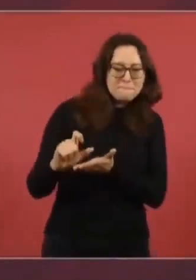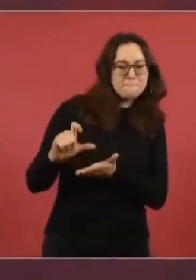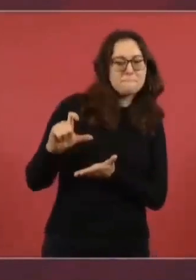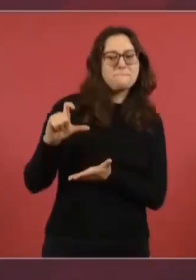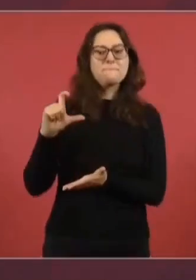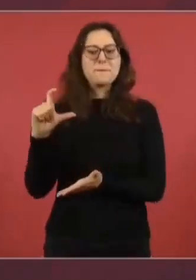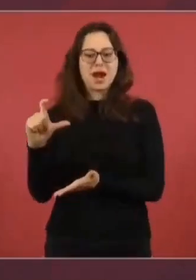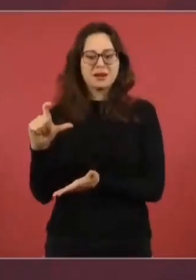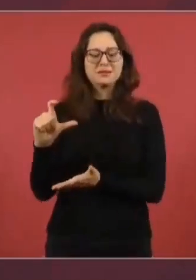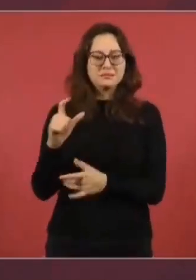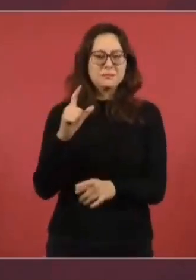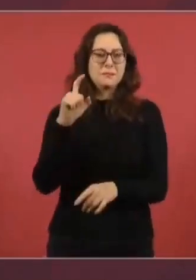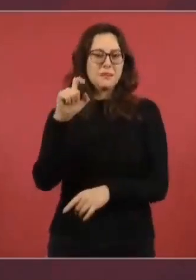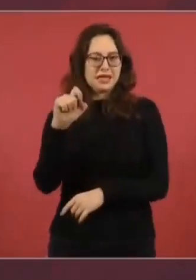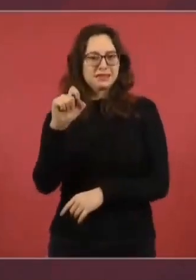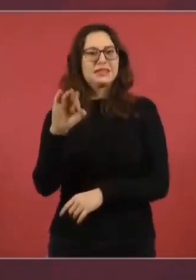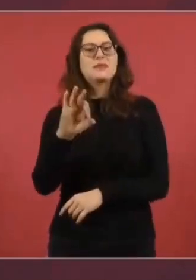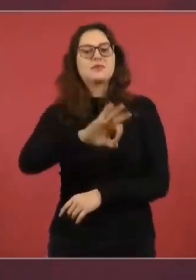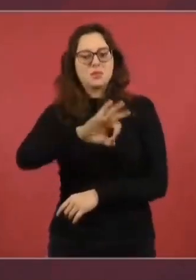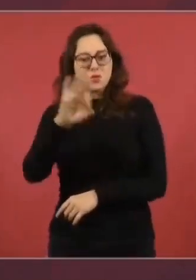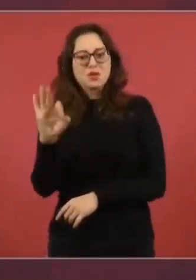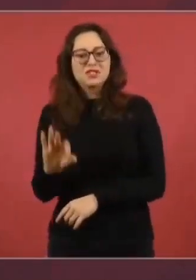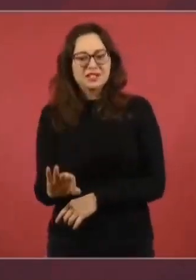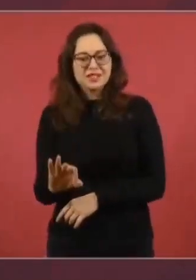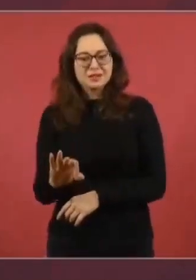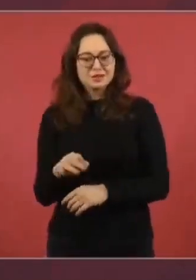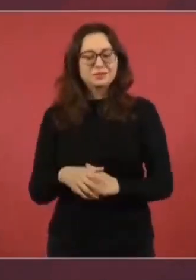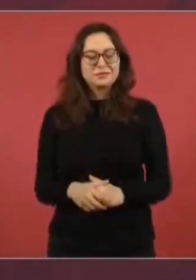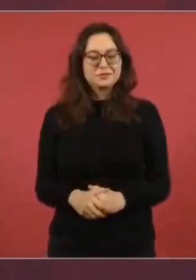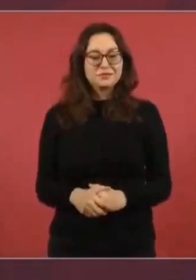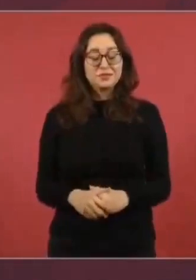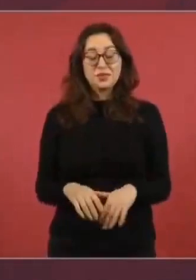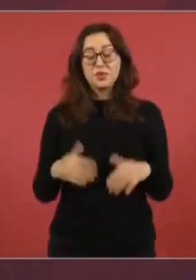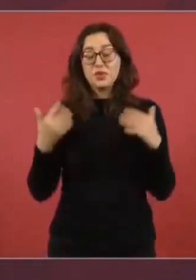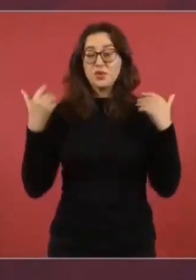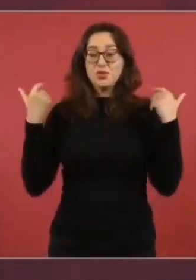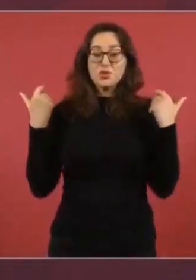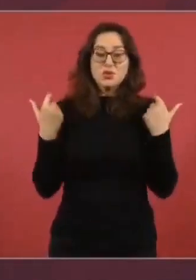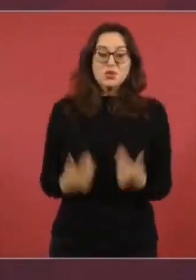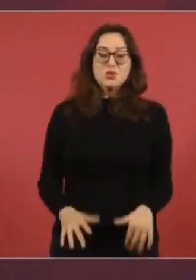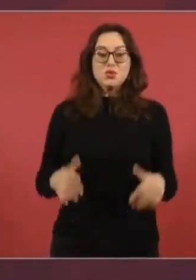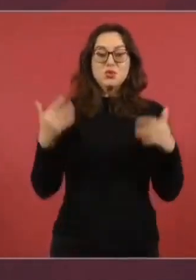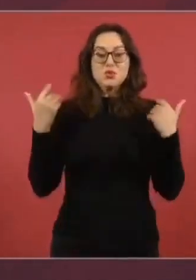Esto es histórico,